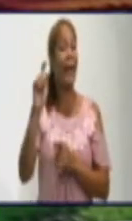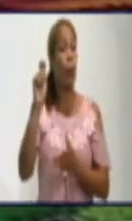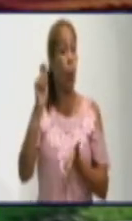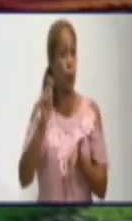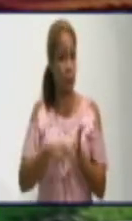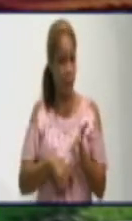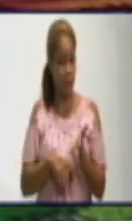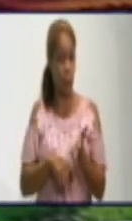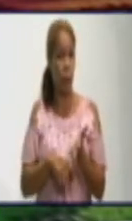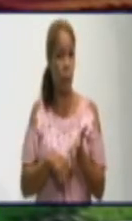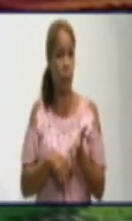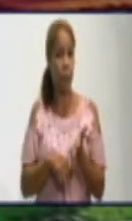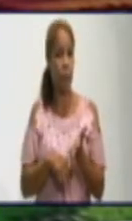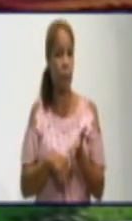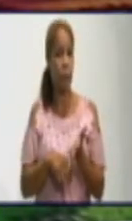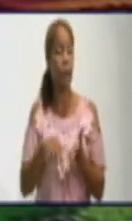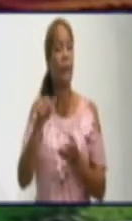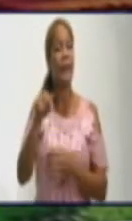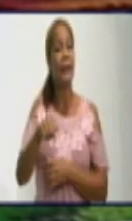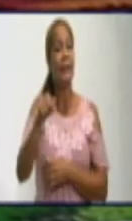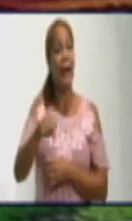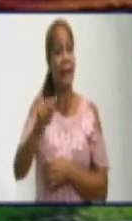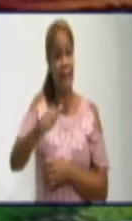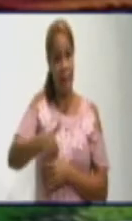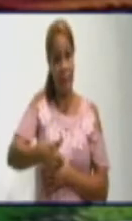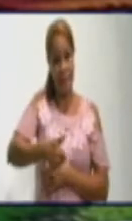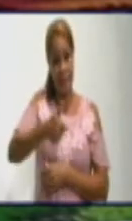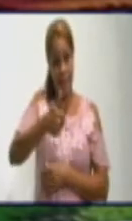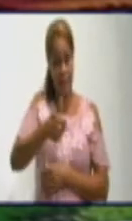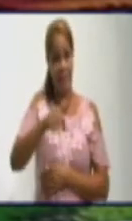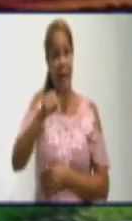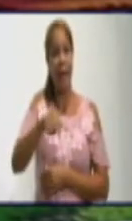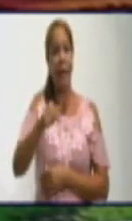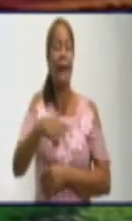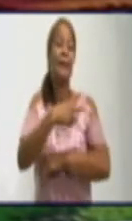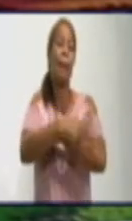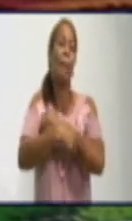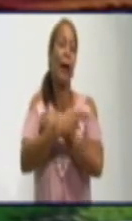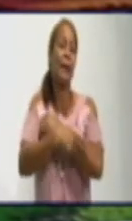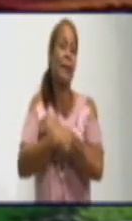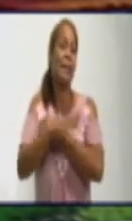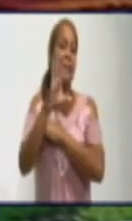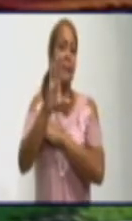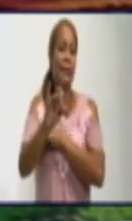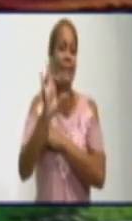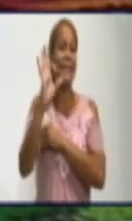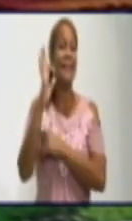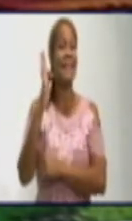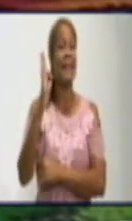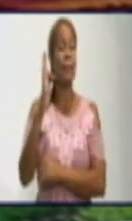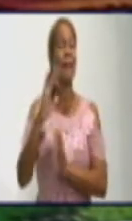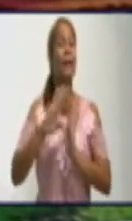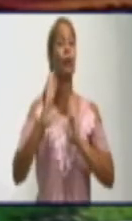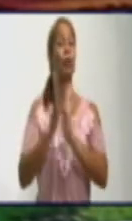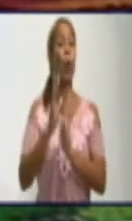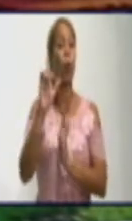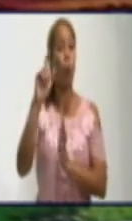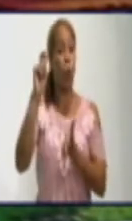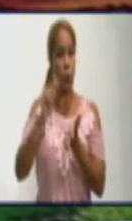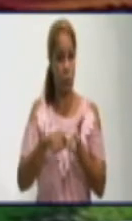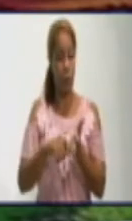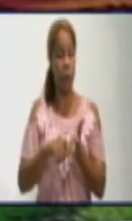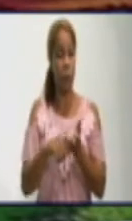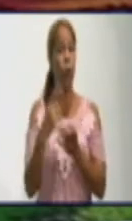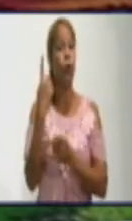la presidencia de este país ha insistido en respetar los contratos en todos los sentidos, y un